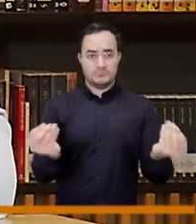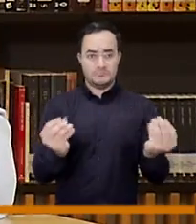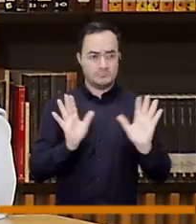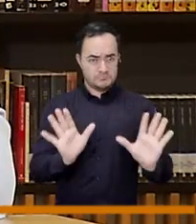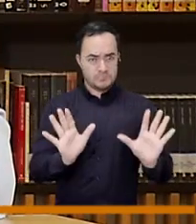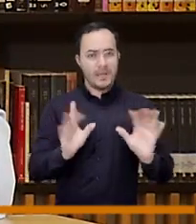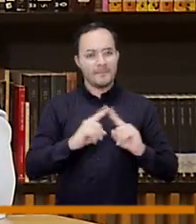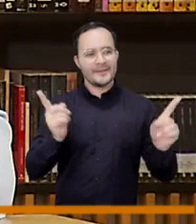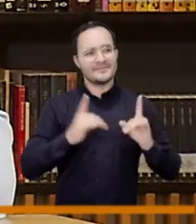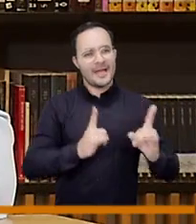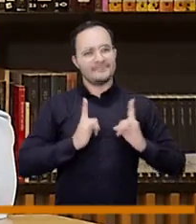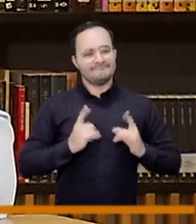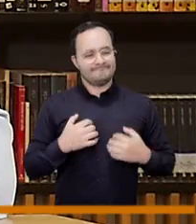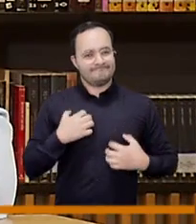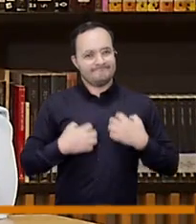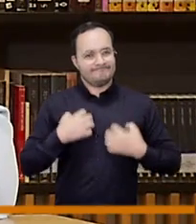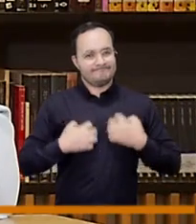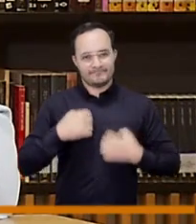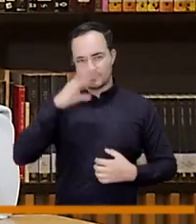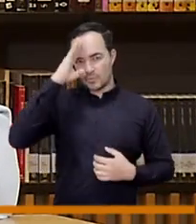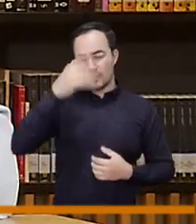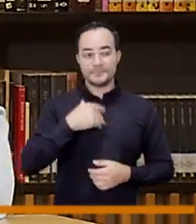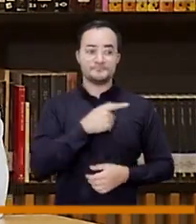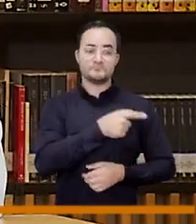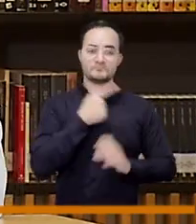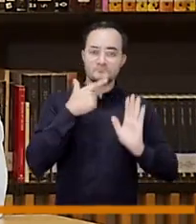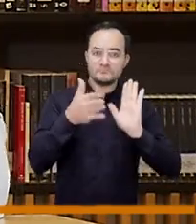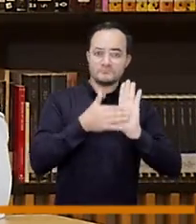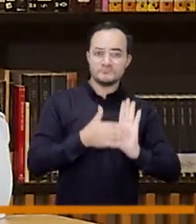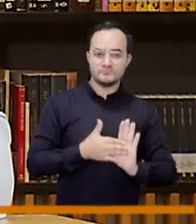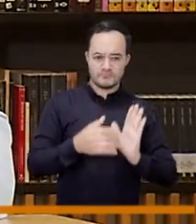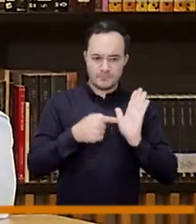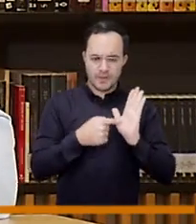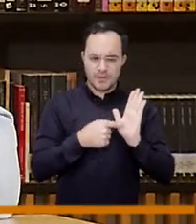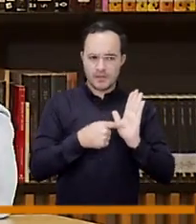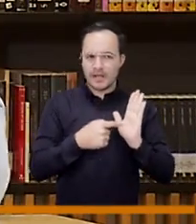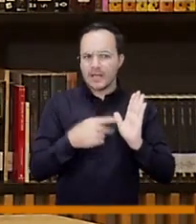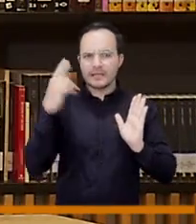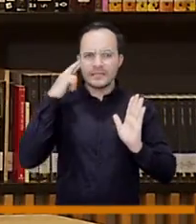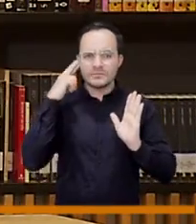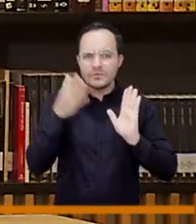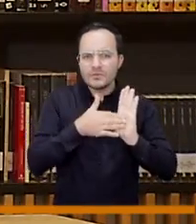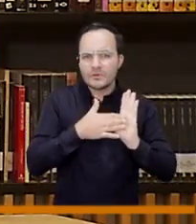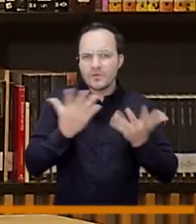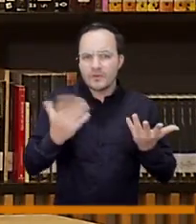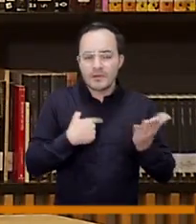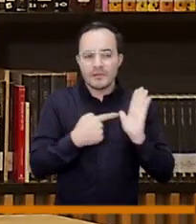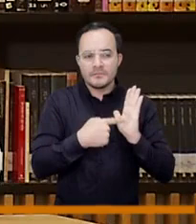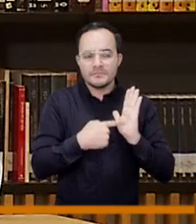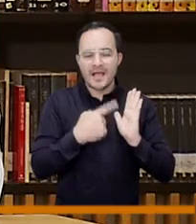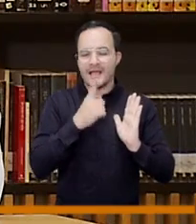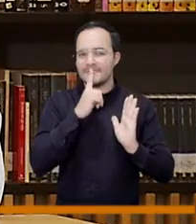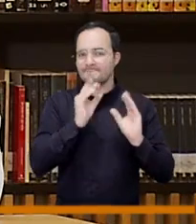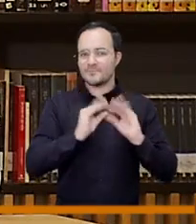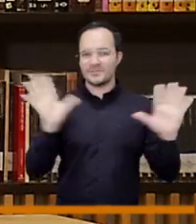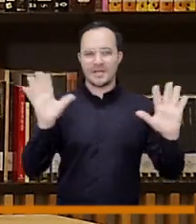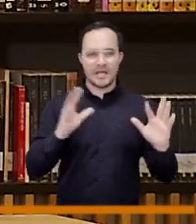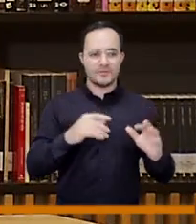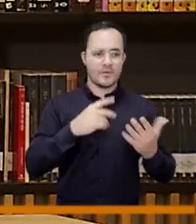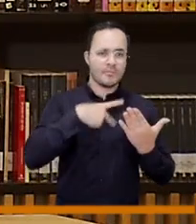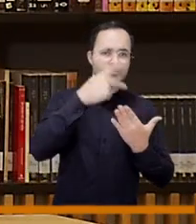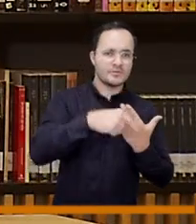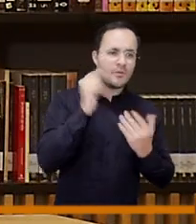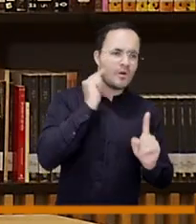surgir varias dudas primero en la exposición de motivos no explican muy bien para qué va cada uno de esos proyectos